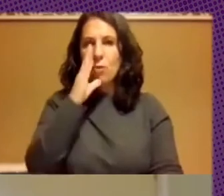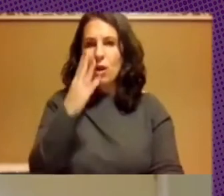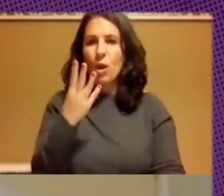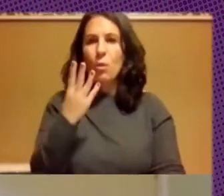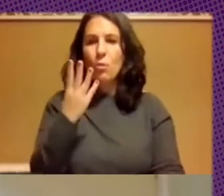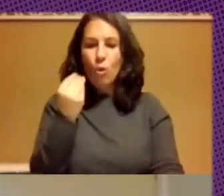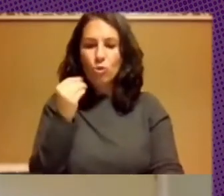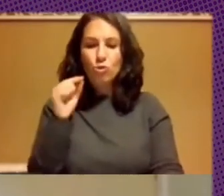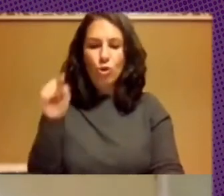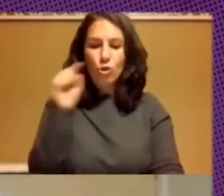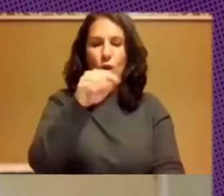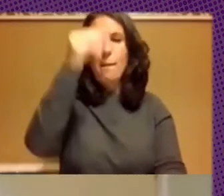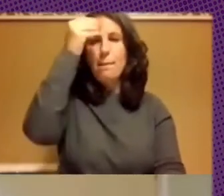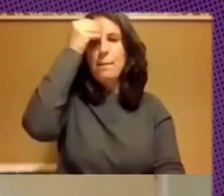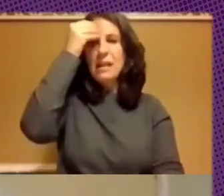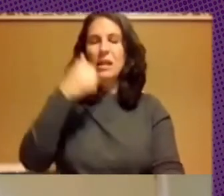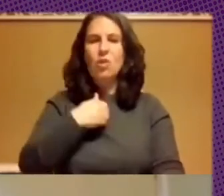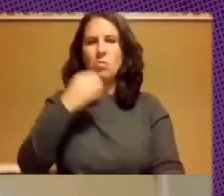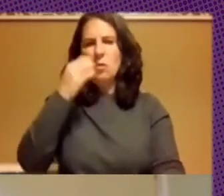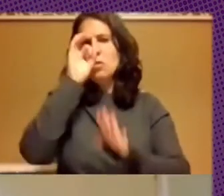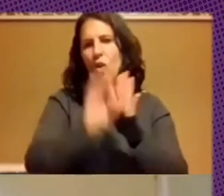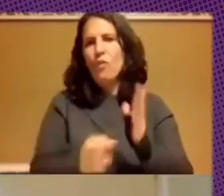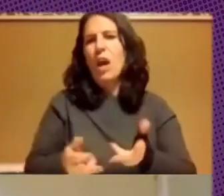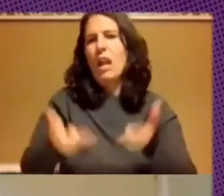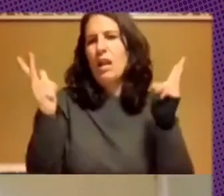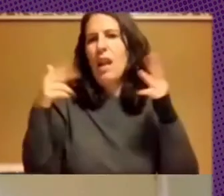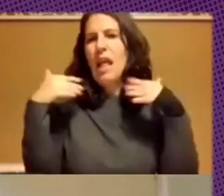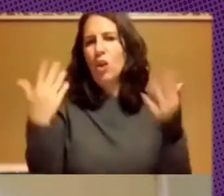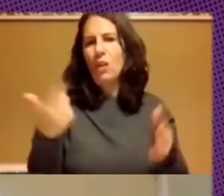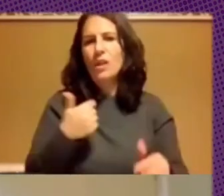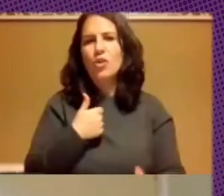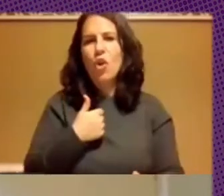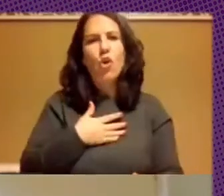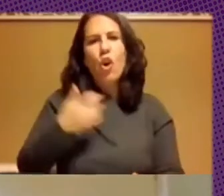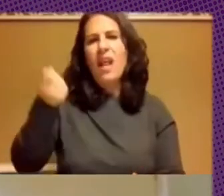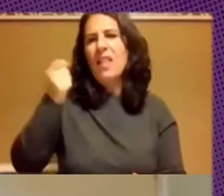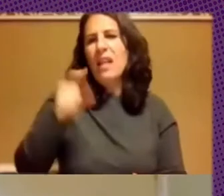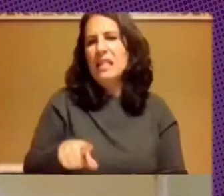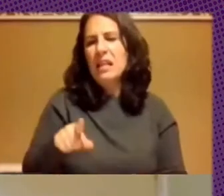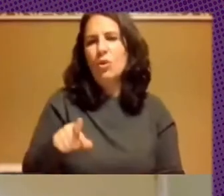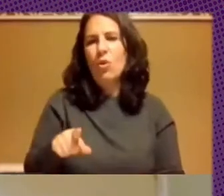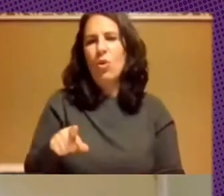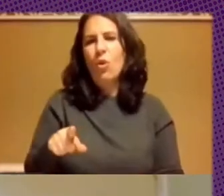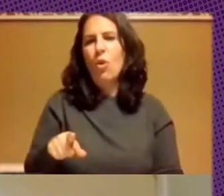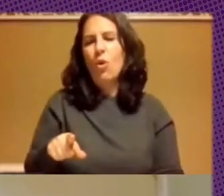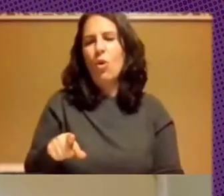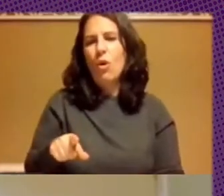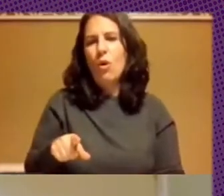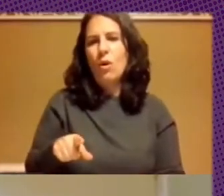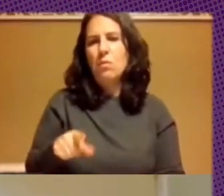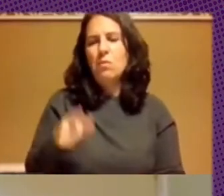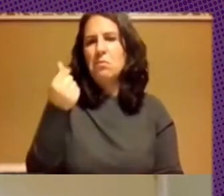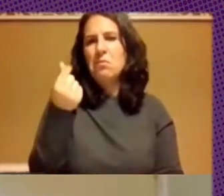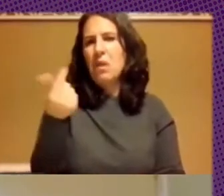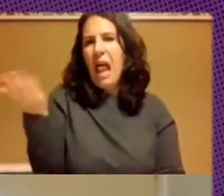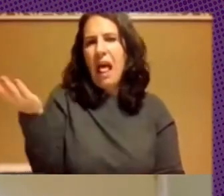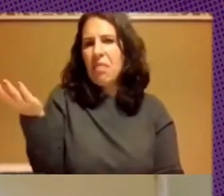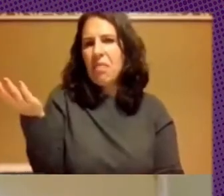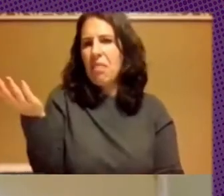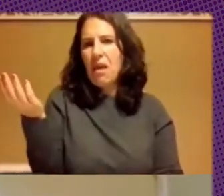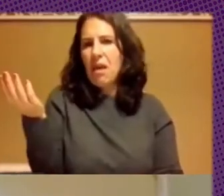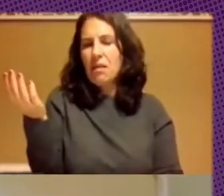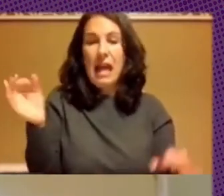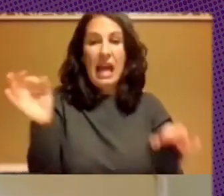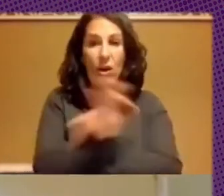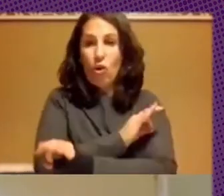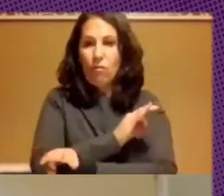no voy a adoptar software libre entonces no voy a necesitar inversionar ningún dinero este es peor error